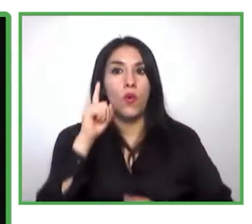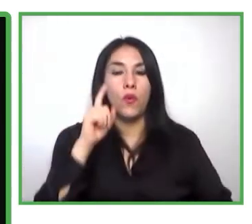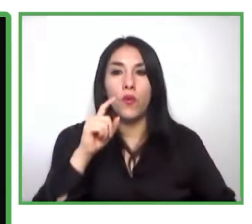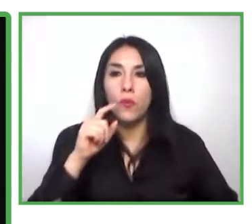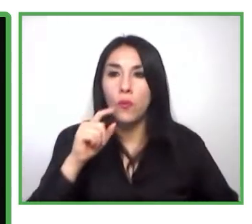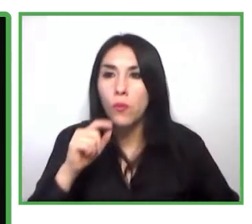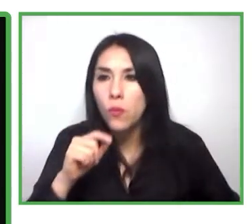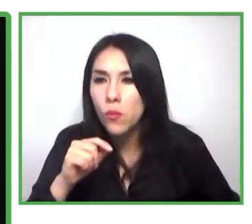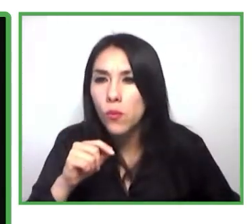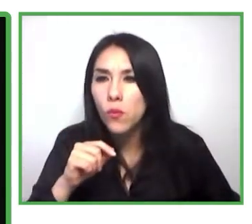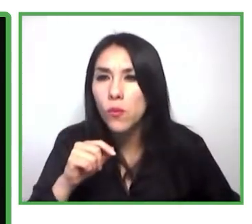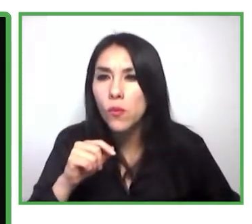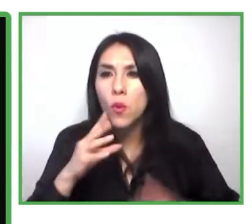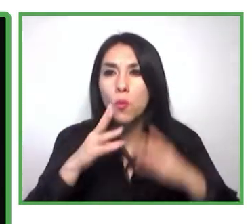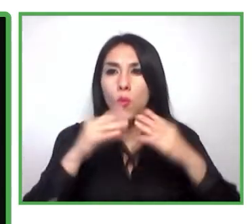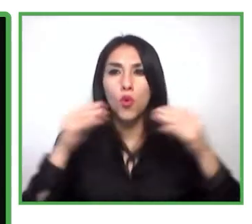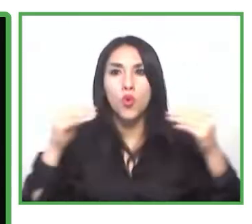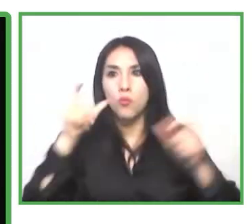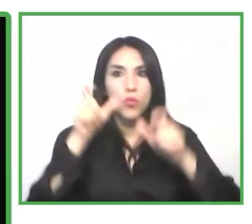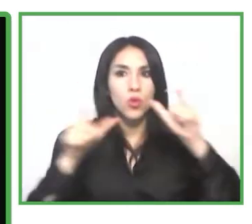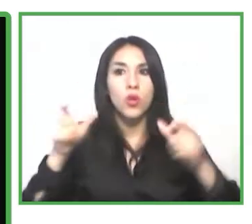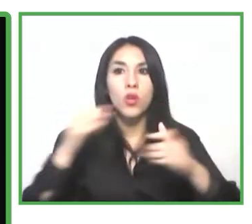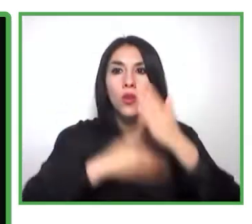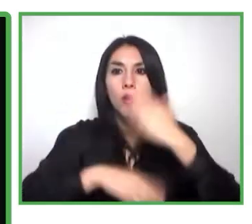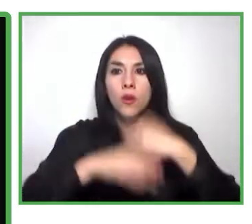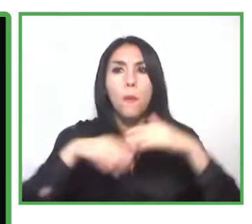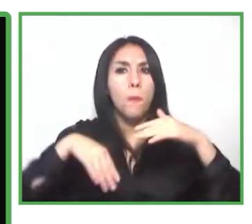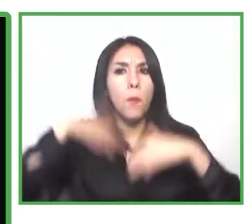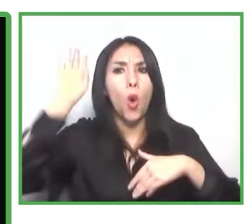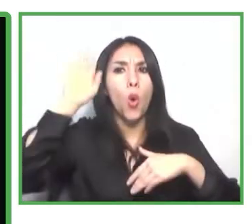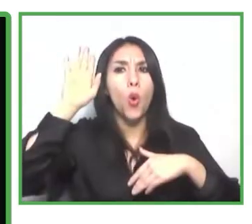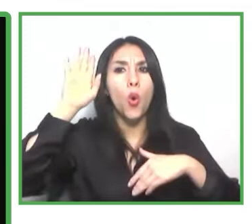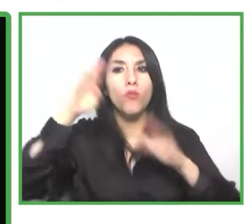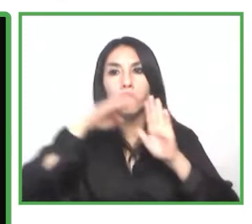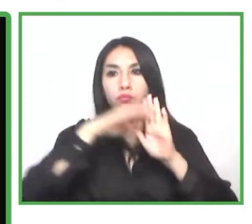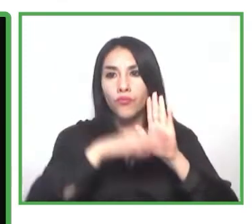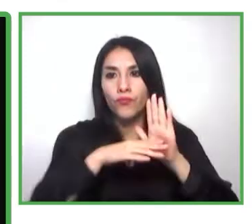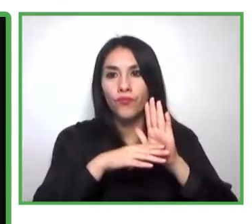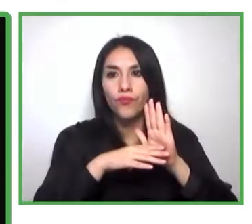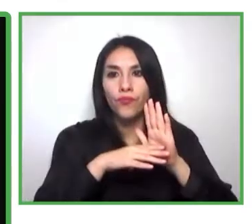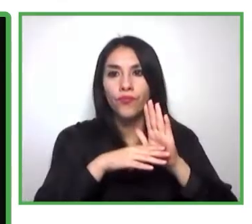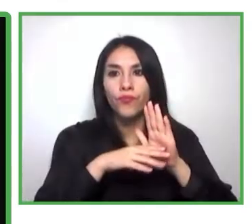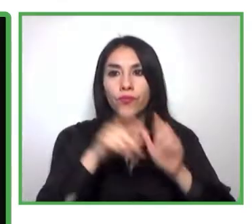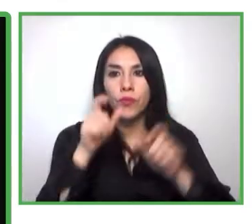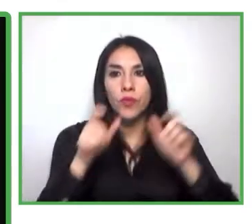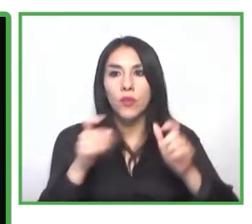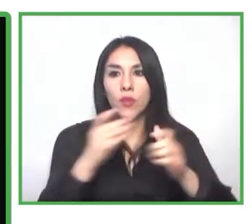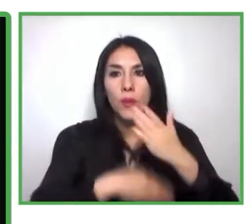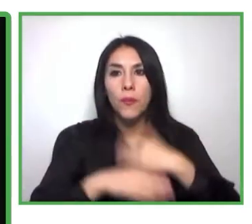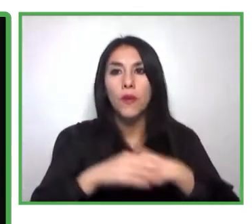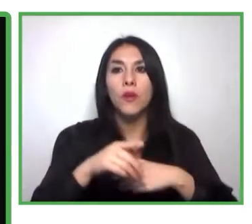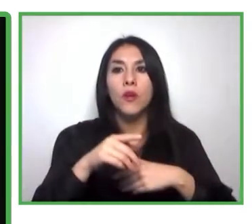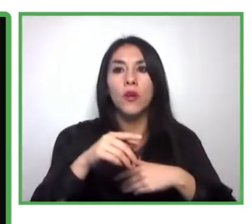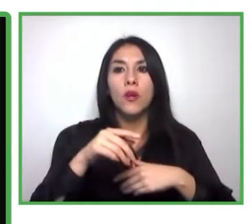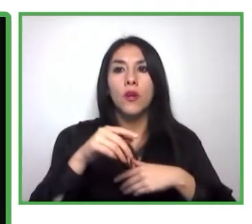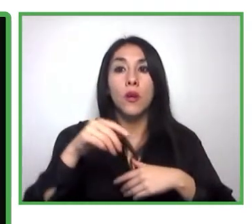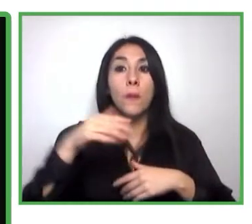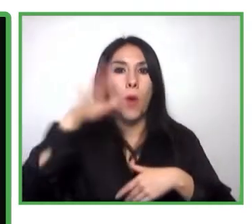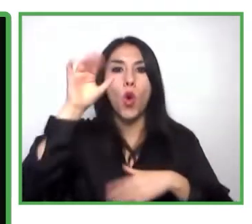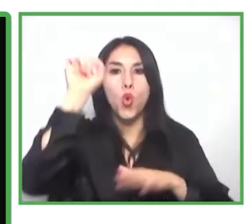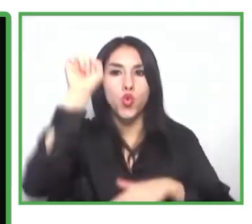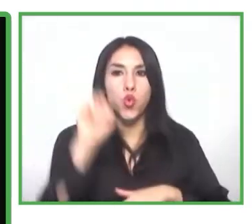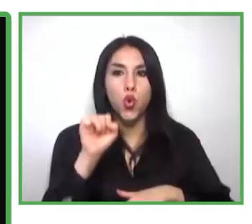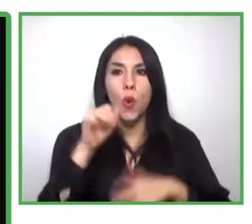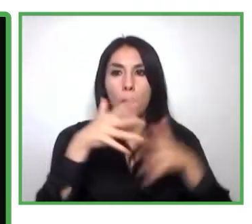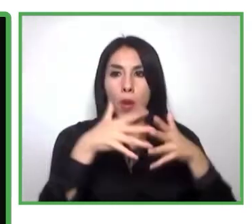de personas con discapacidad de América Latina, y trabajamos con unas 500 organizaciones de todo tipo de industrias. También ya